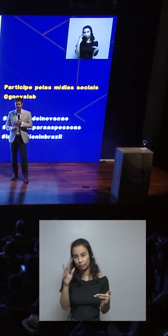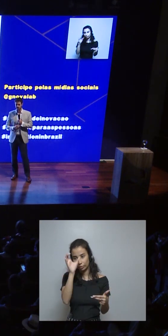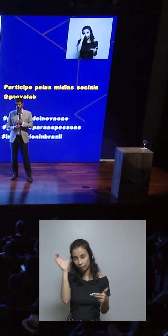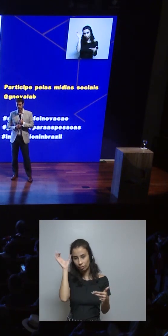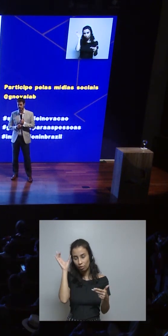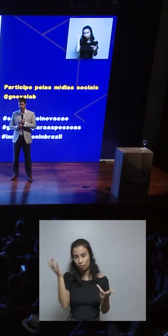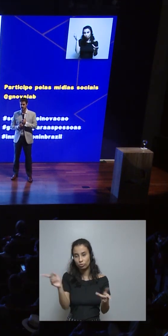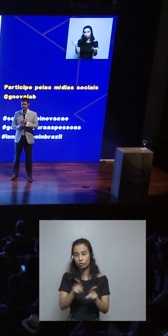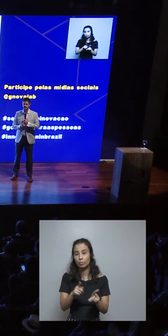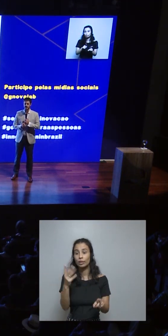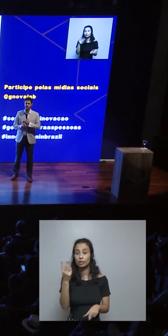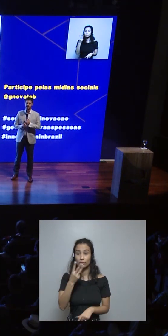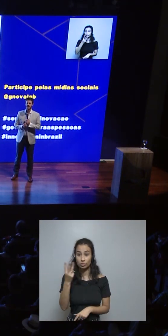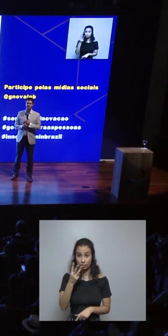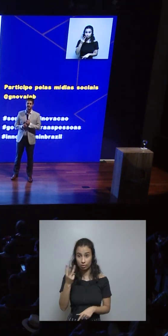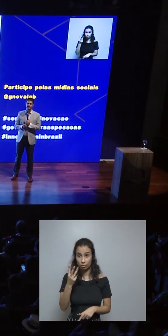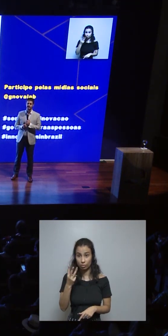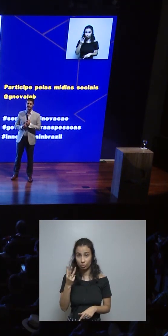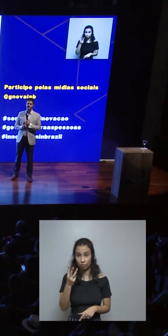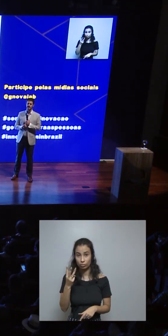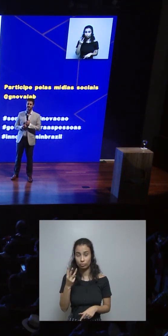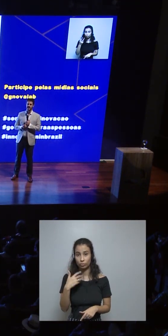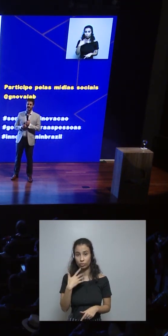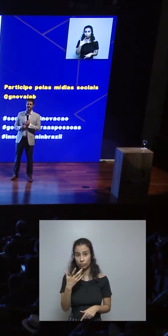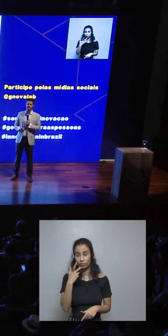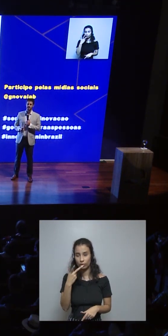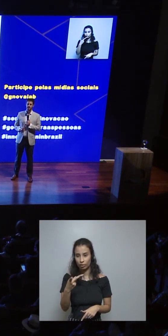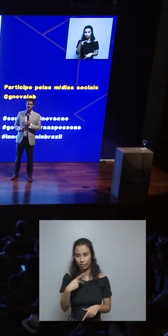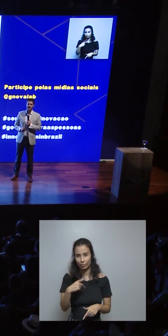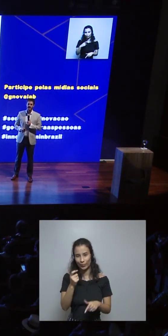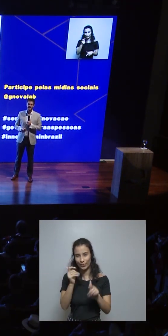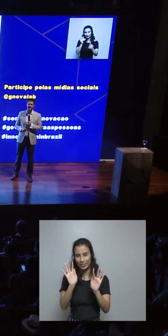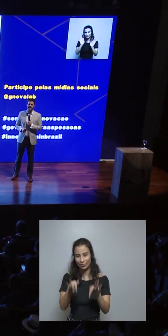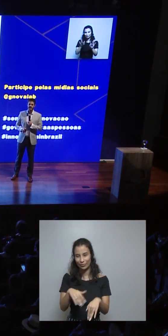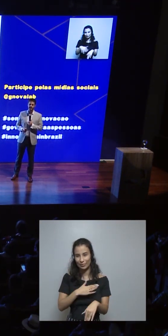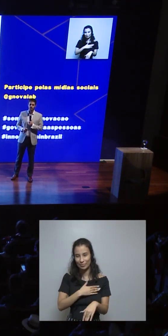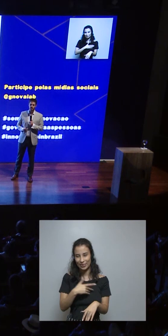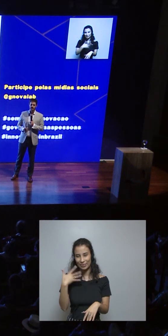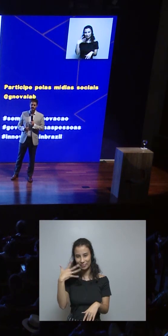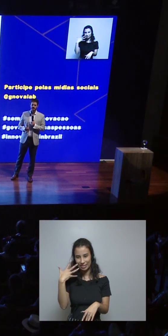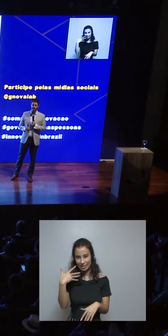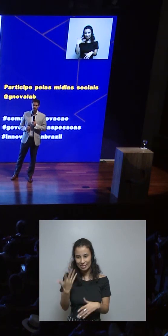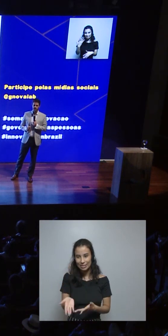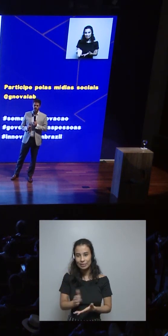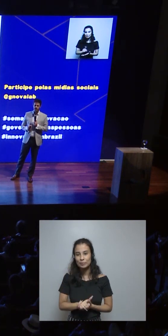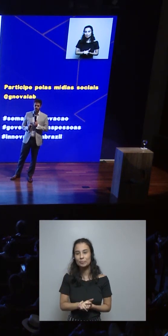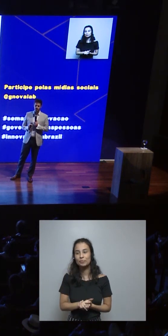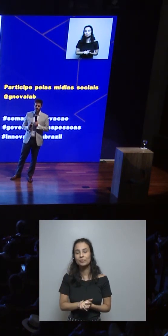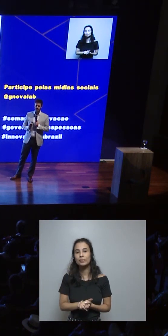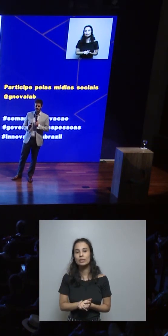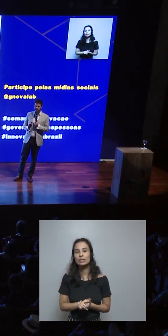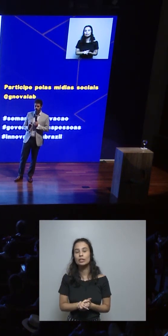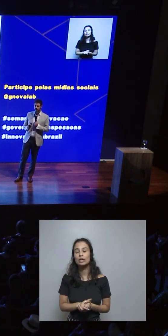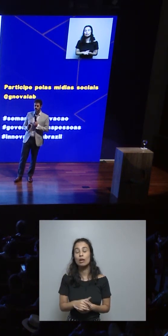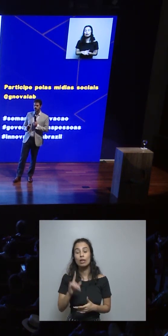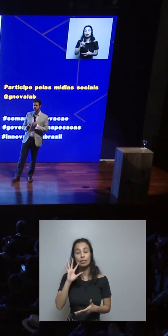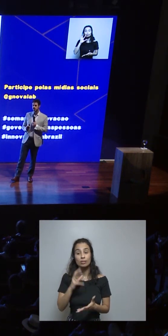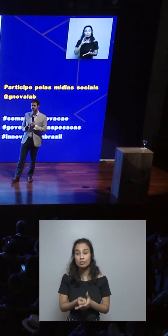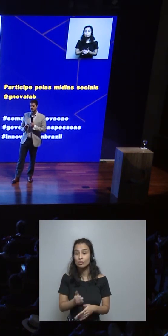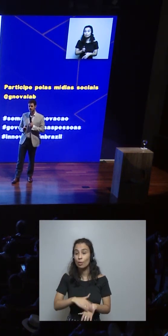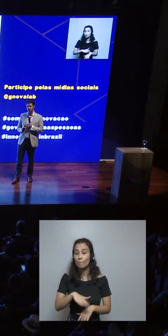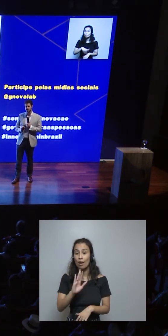Y el tercer punto que yo quería mencionar, concluyendo mi intervención, tiene que ver con algunas